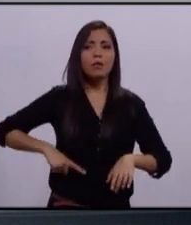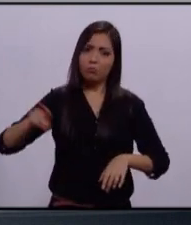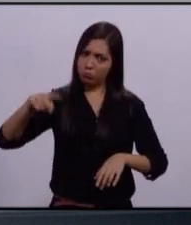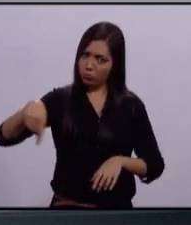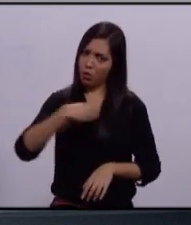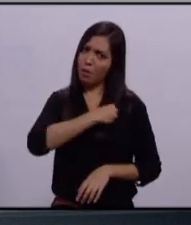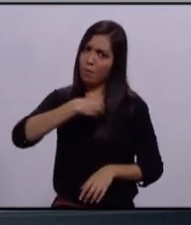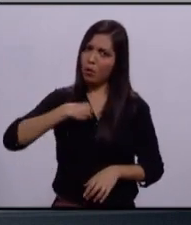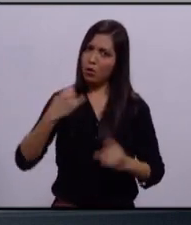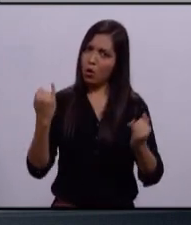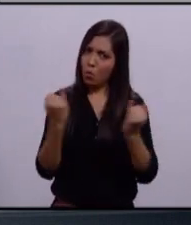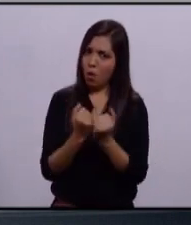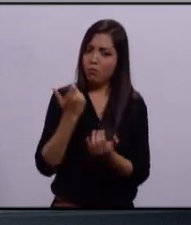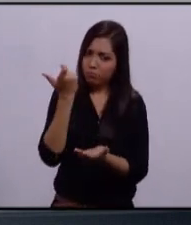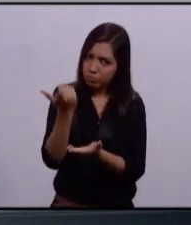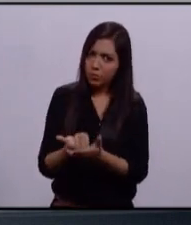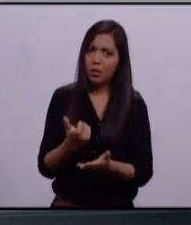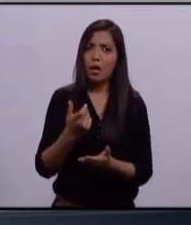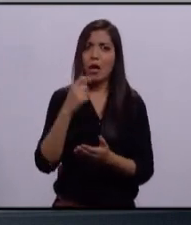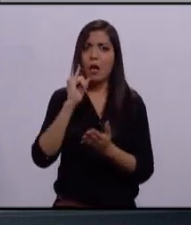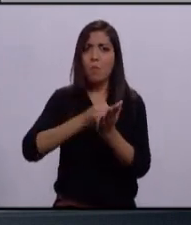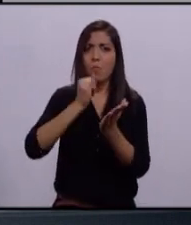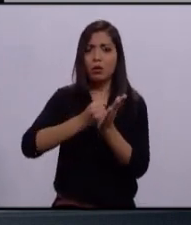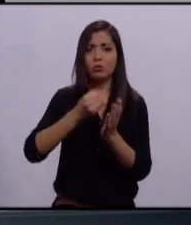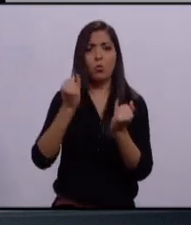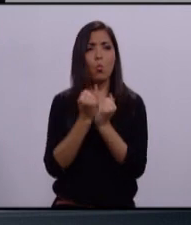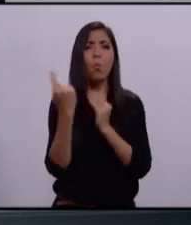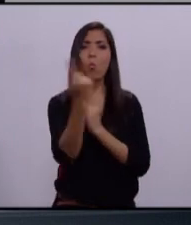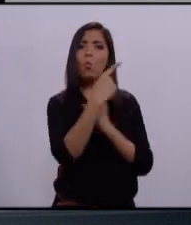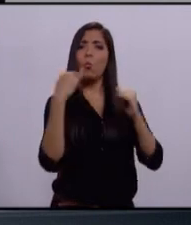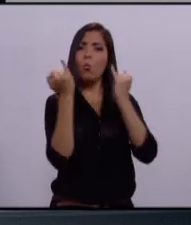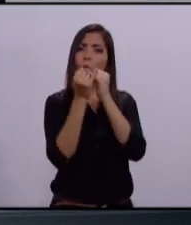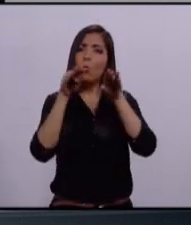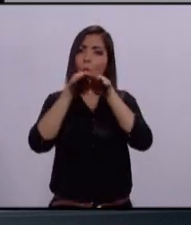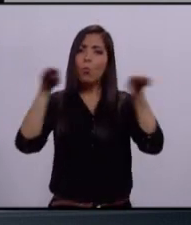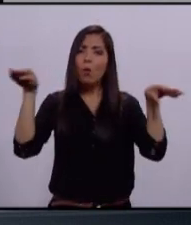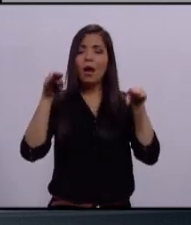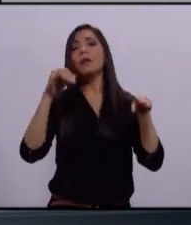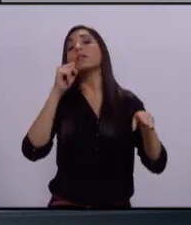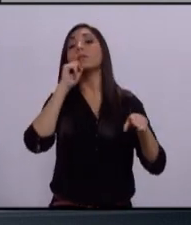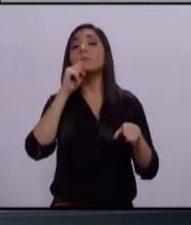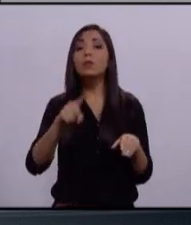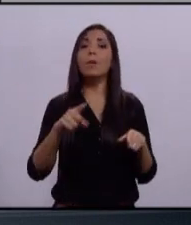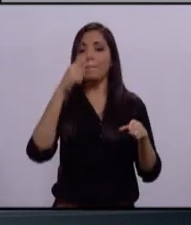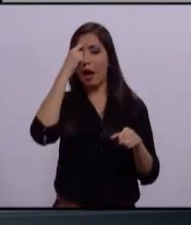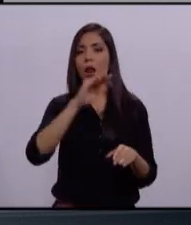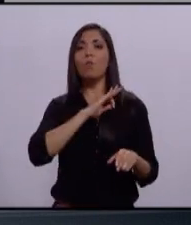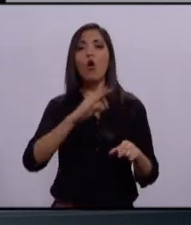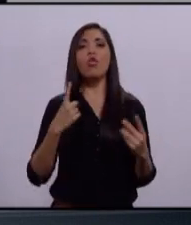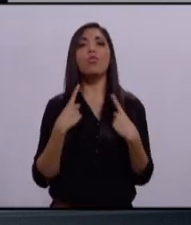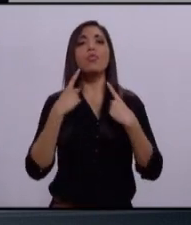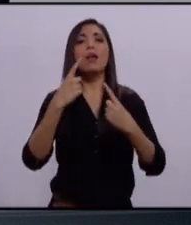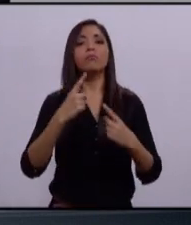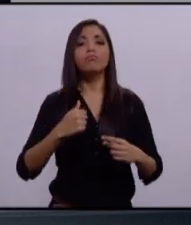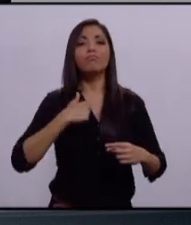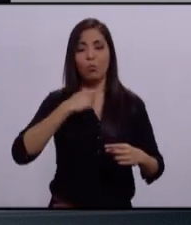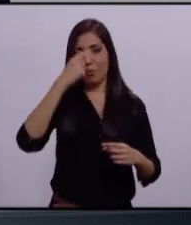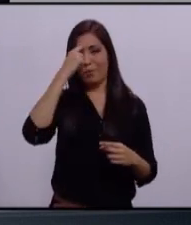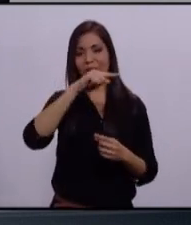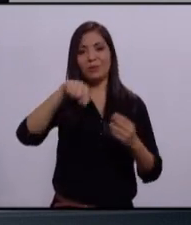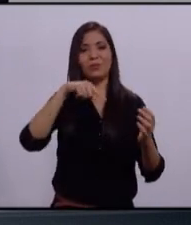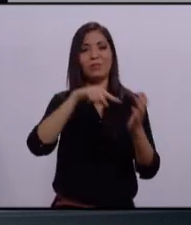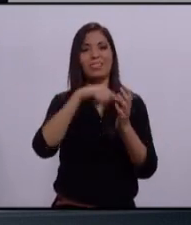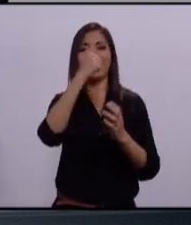impuestos como cualquier ciudadano. Frenamos los moches en las compras del Estado, dando el poder a la sociedad en el Comité de